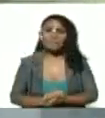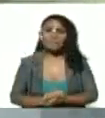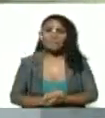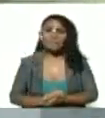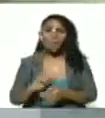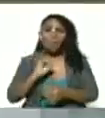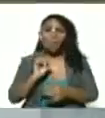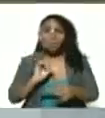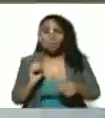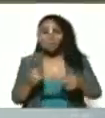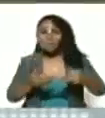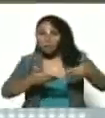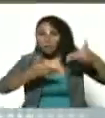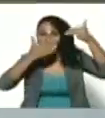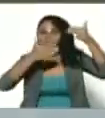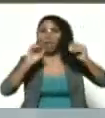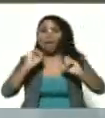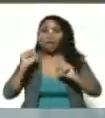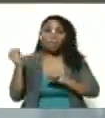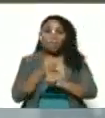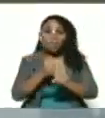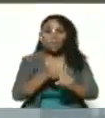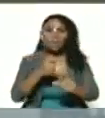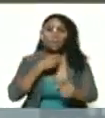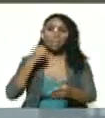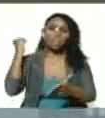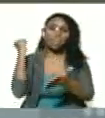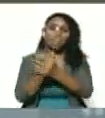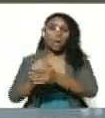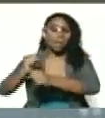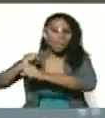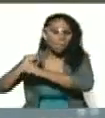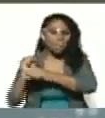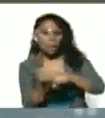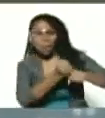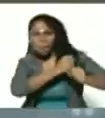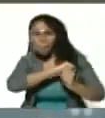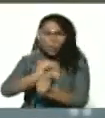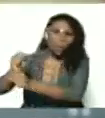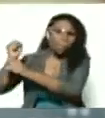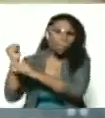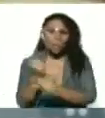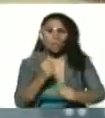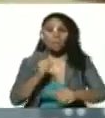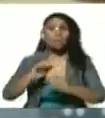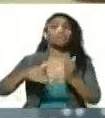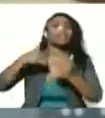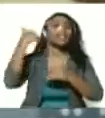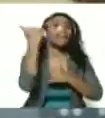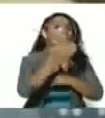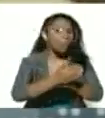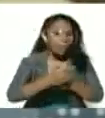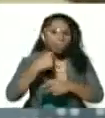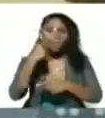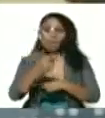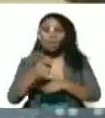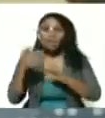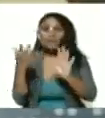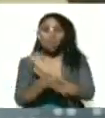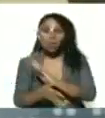secuestraran, lo torturaran y lo mataran a batazos. Luego se supo, fueron